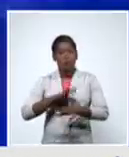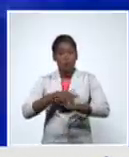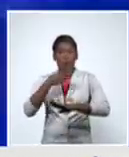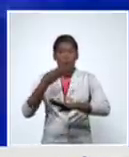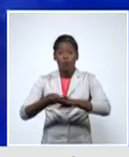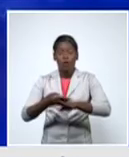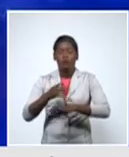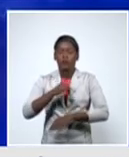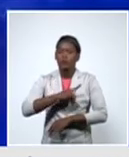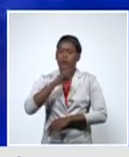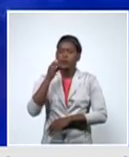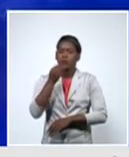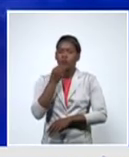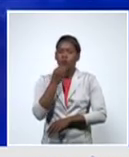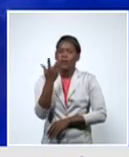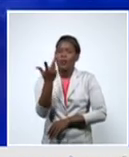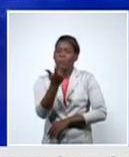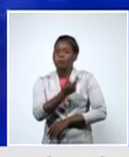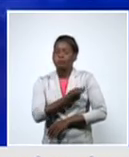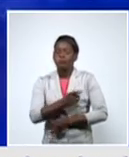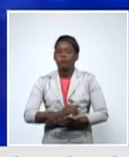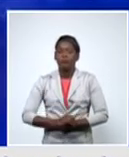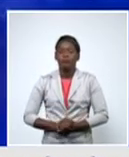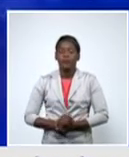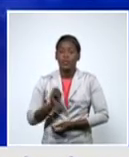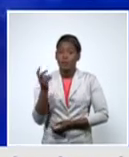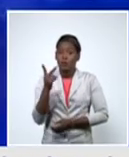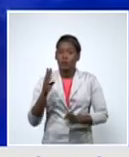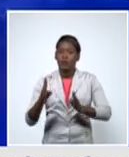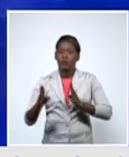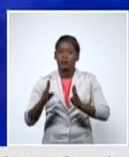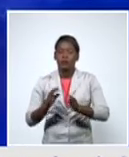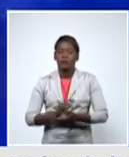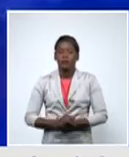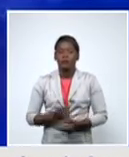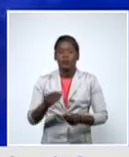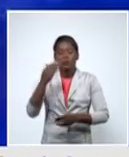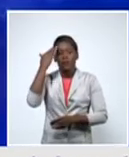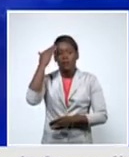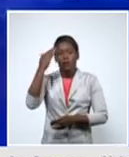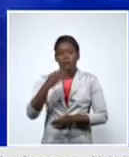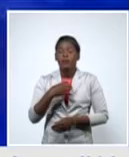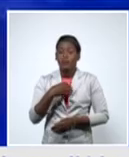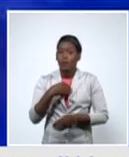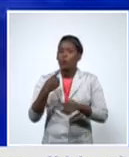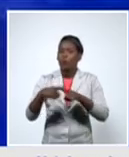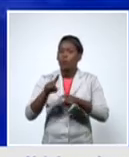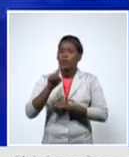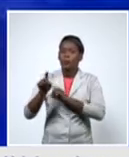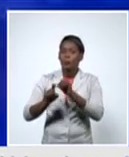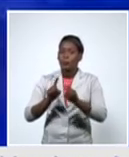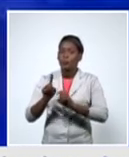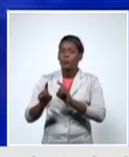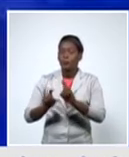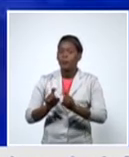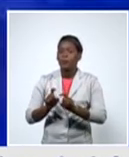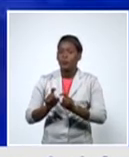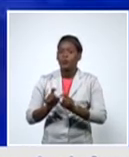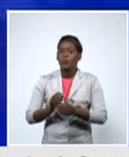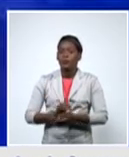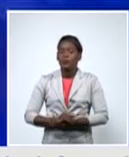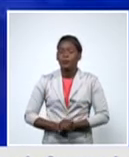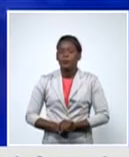si entrarán en la fase de vacunación bueno muchísimas gracias tengo algunas otras preguntas doctor Francisco Durán García